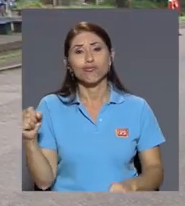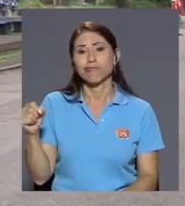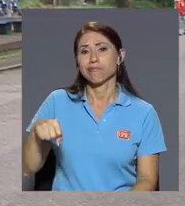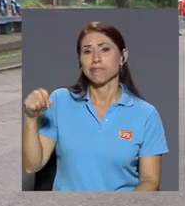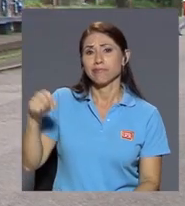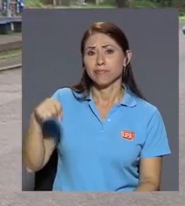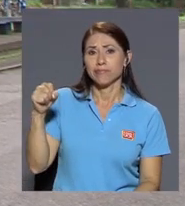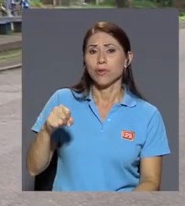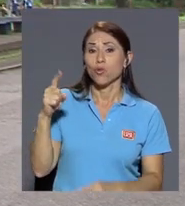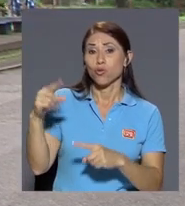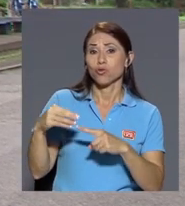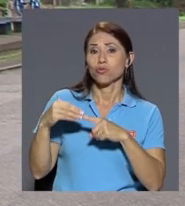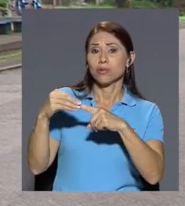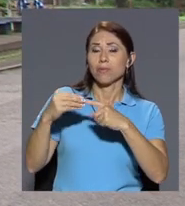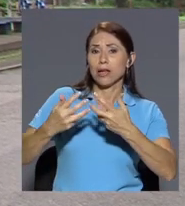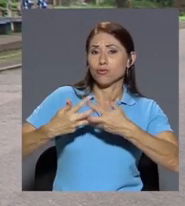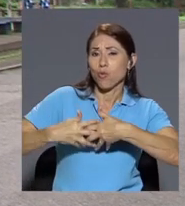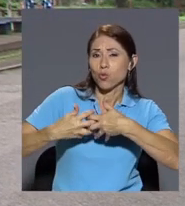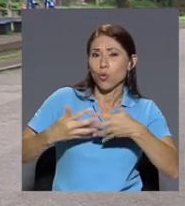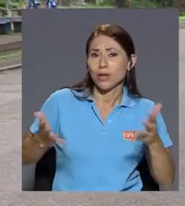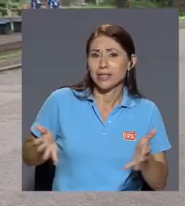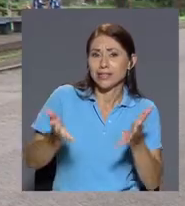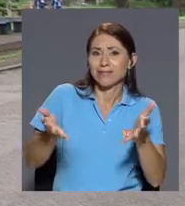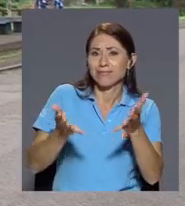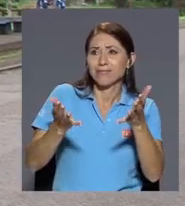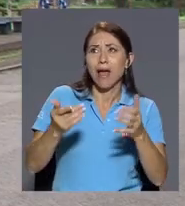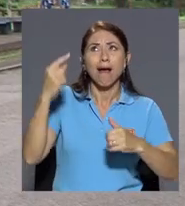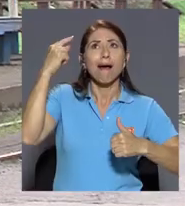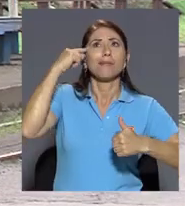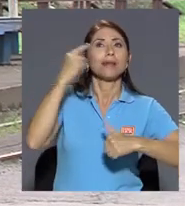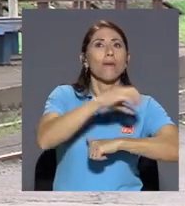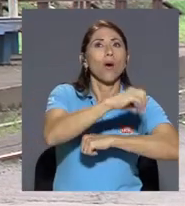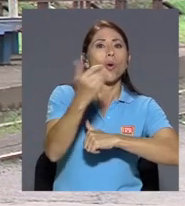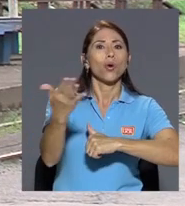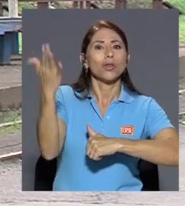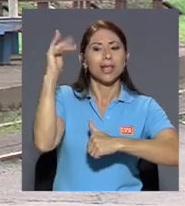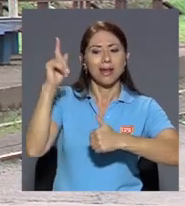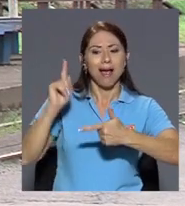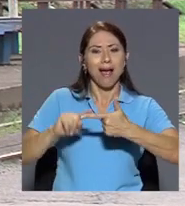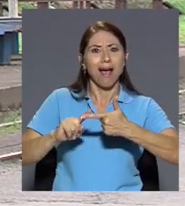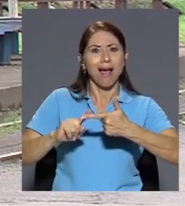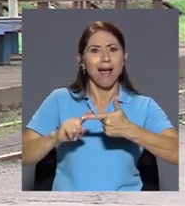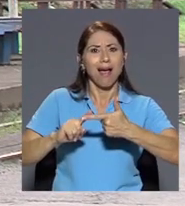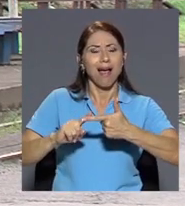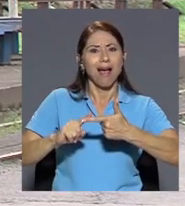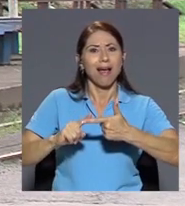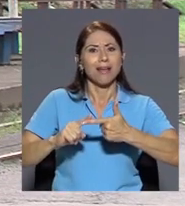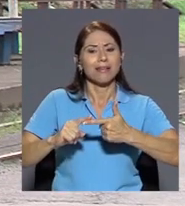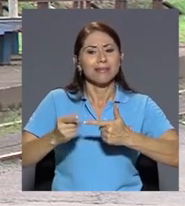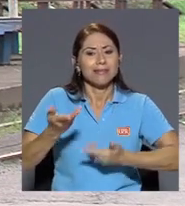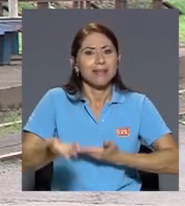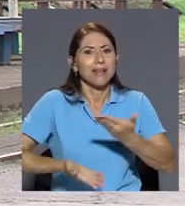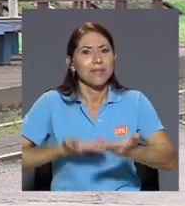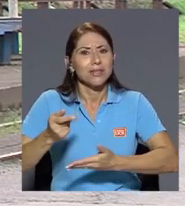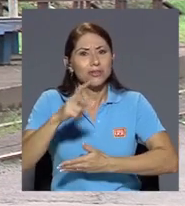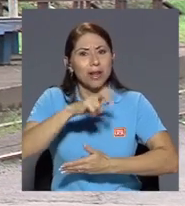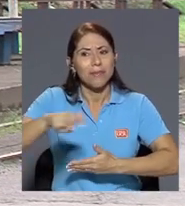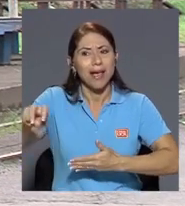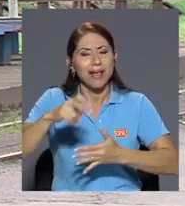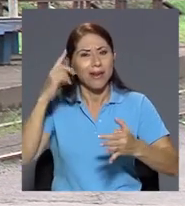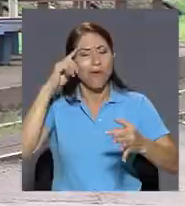casi que esos fueron los principales motores uno no podría asociar rutinas con el comercio y los servicios al viajero y